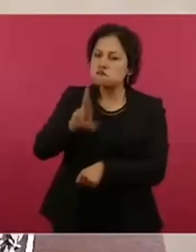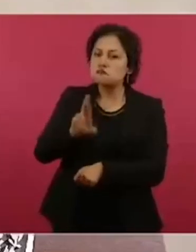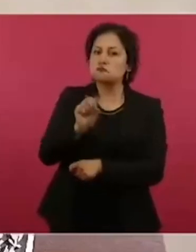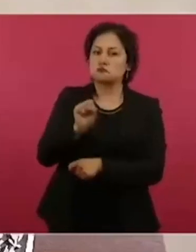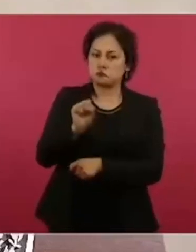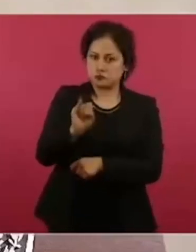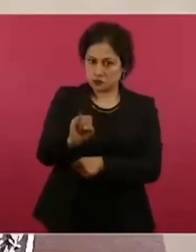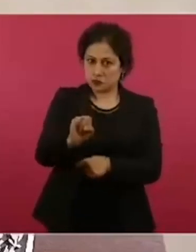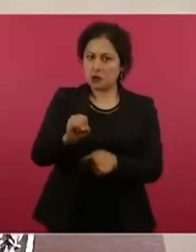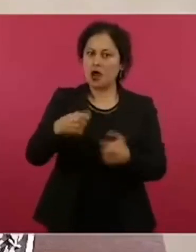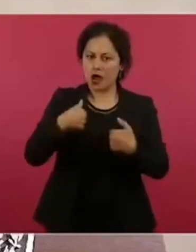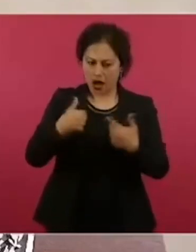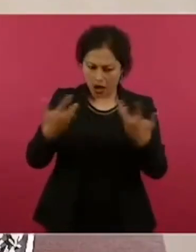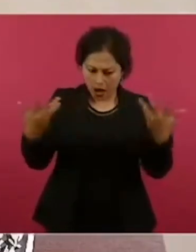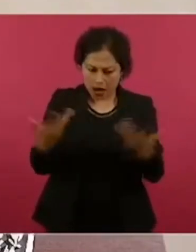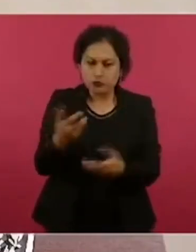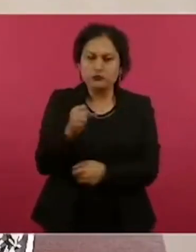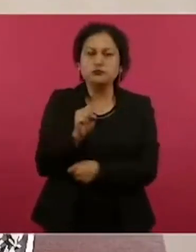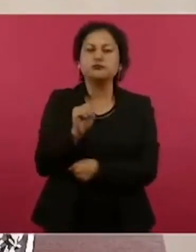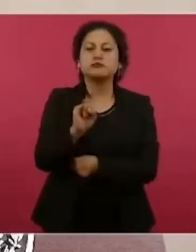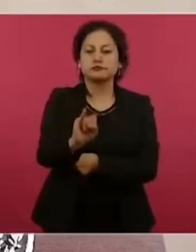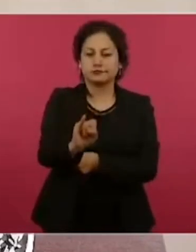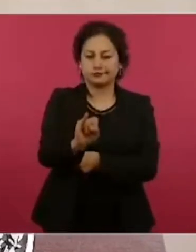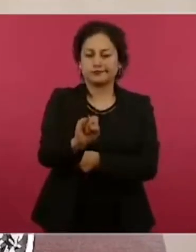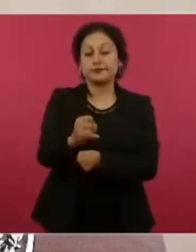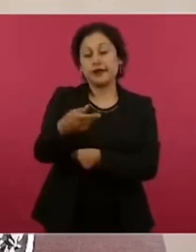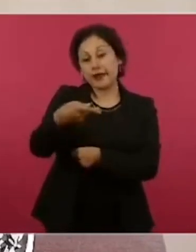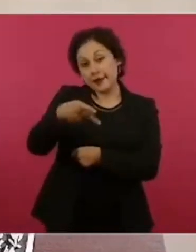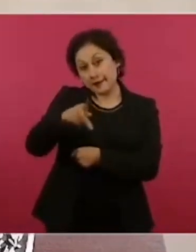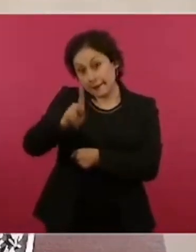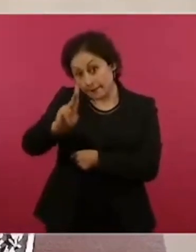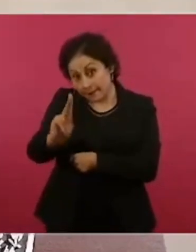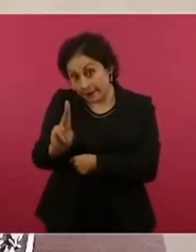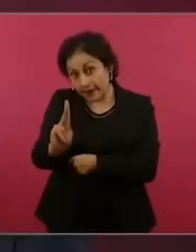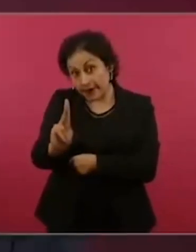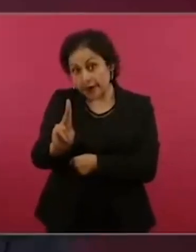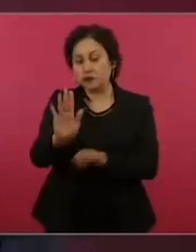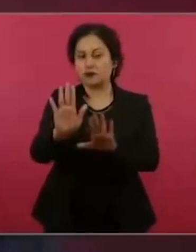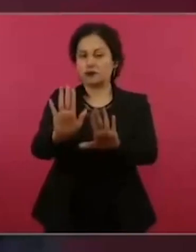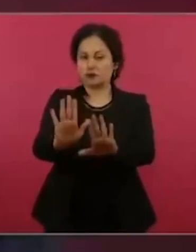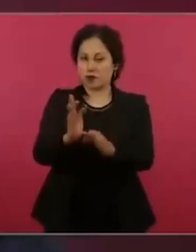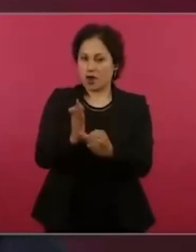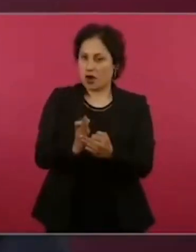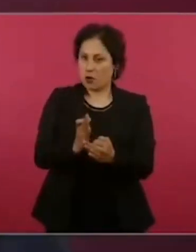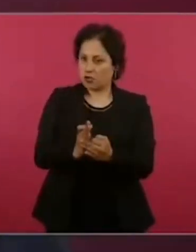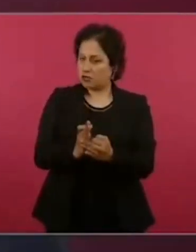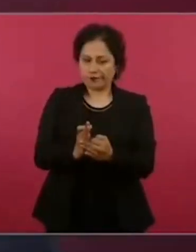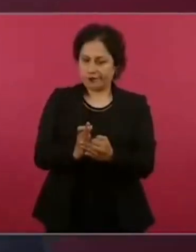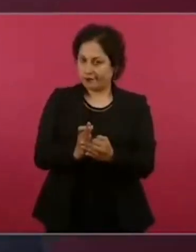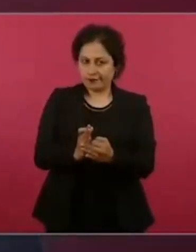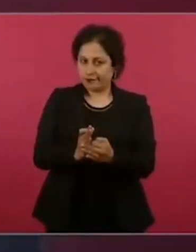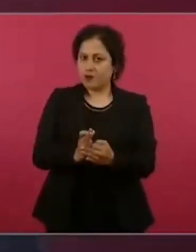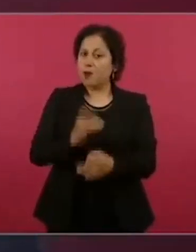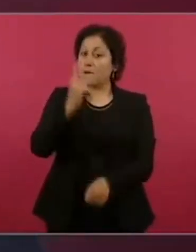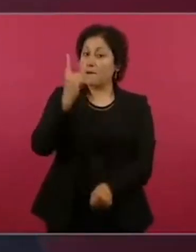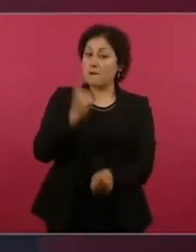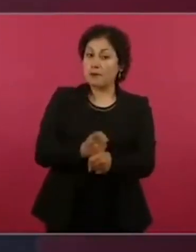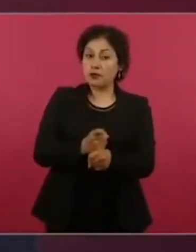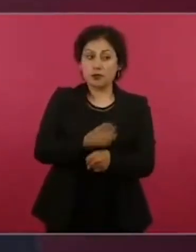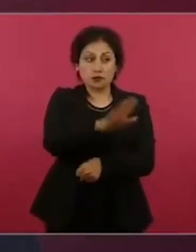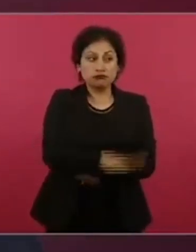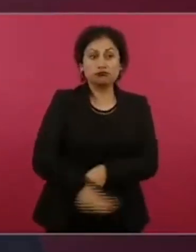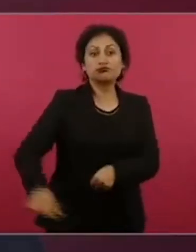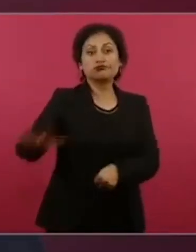Pero también una vez que se conozcan los contenidos de los libros de texto,